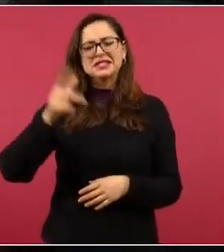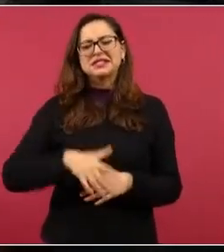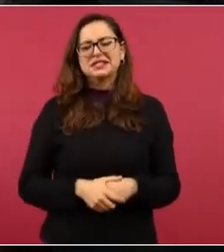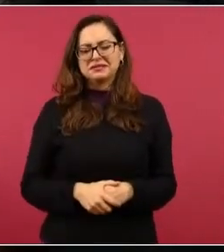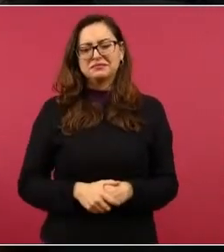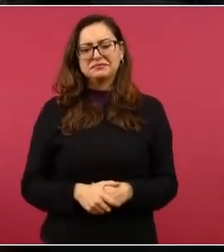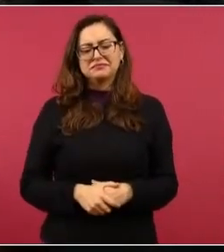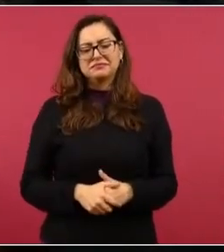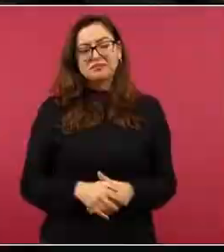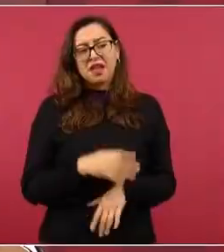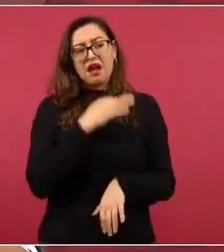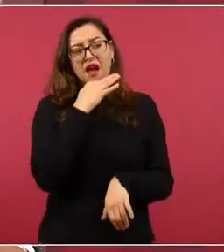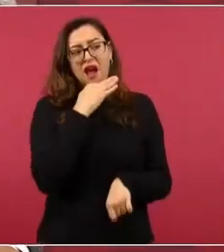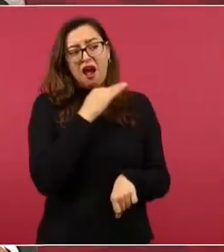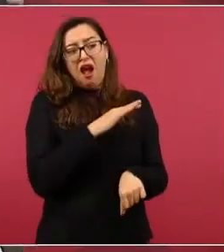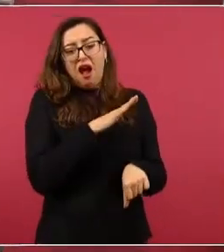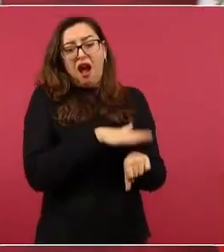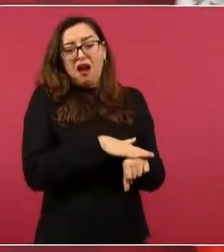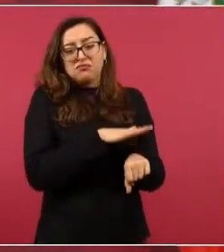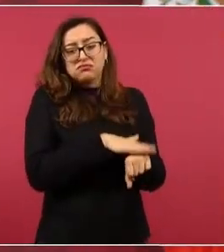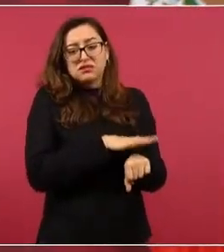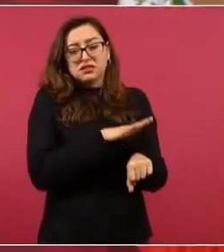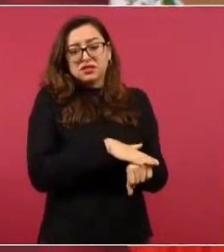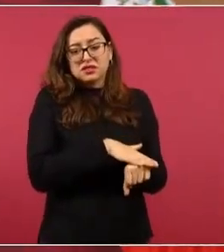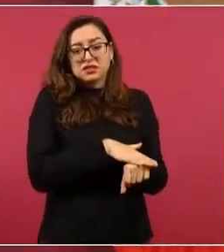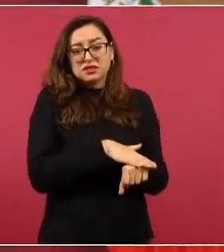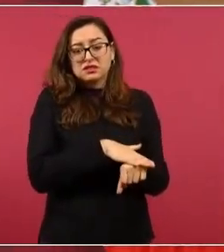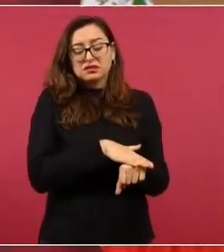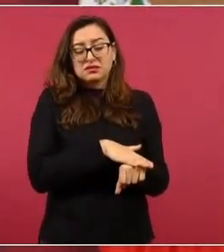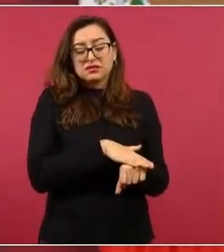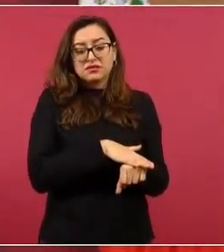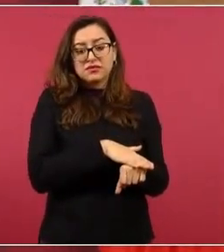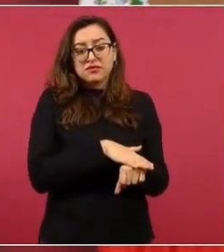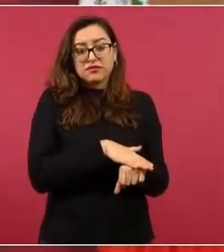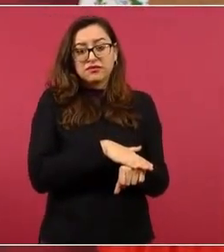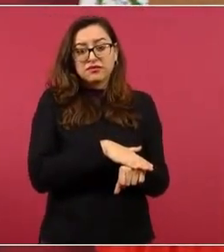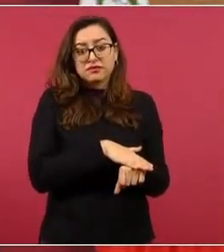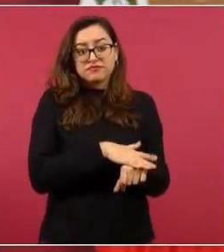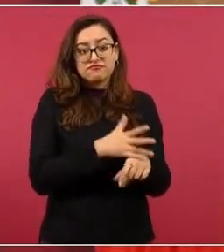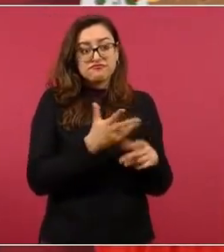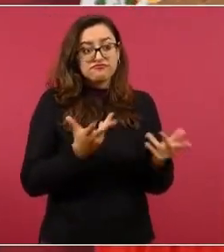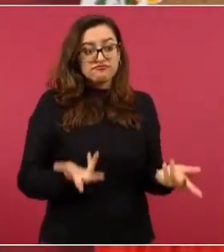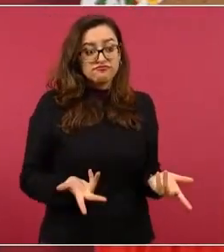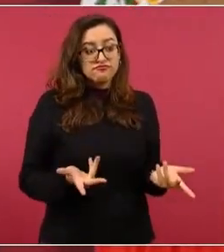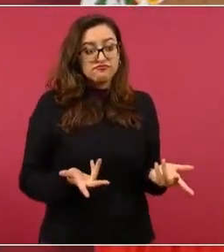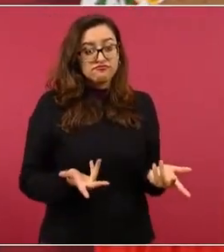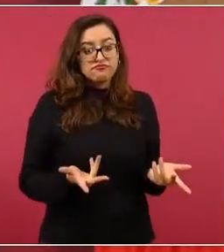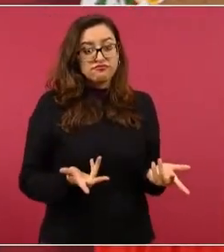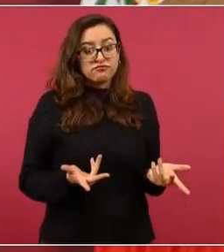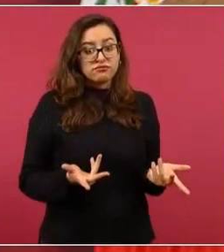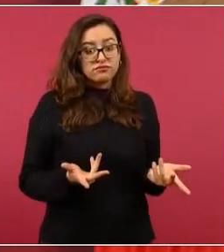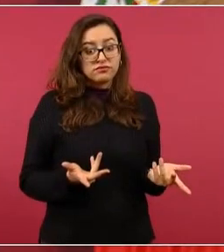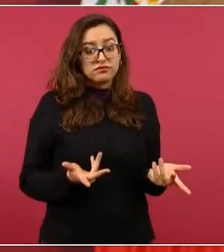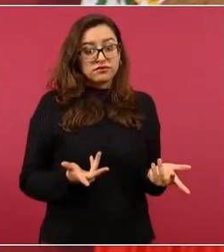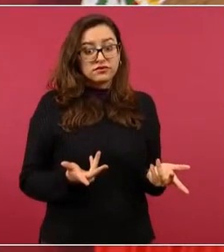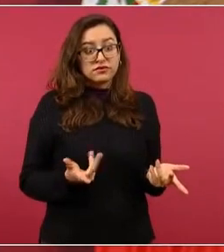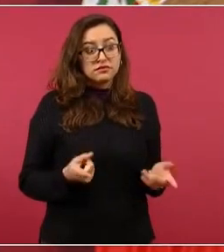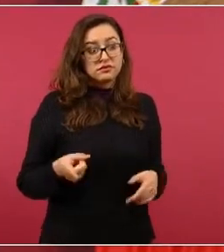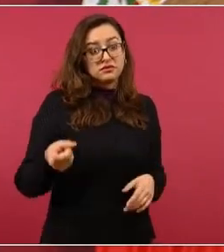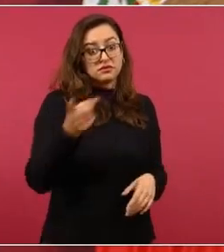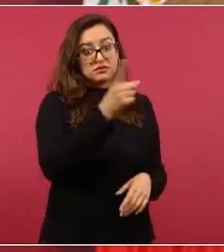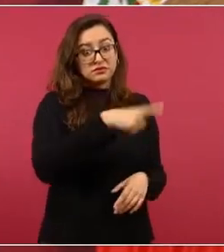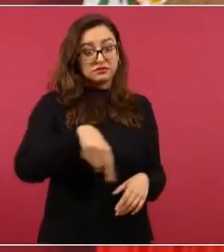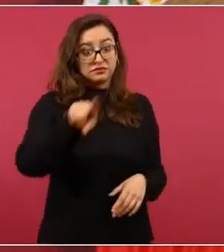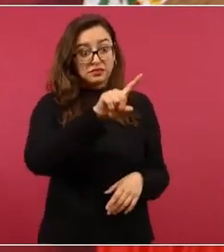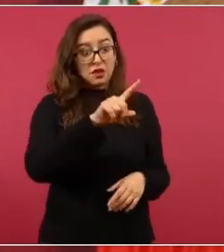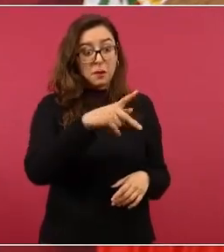es recordar aquello de que el que no quiere a su patria no quiere